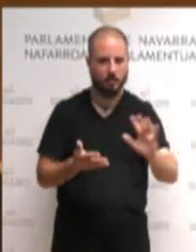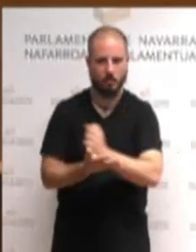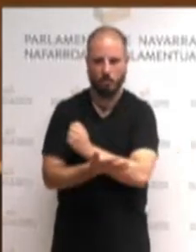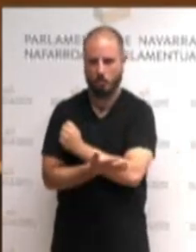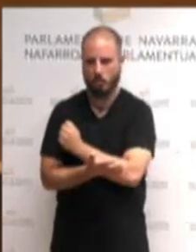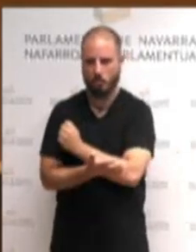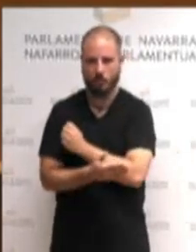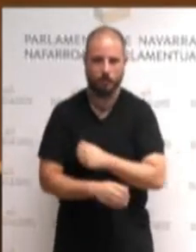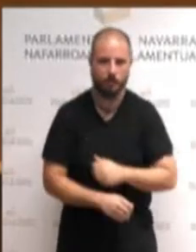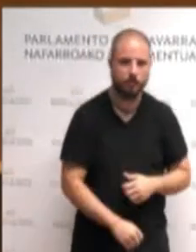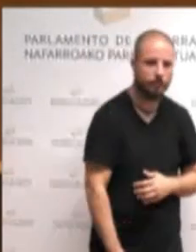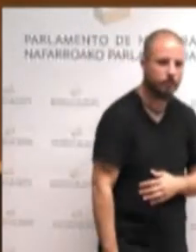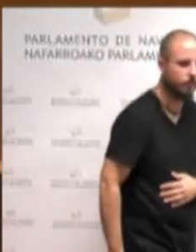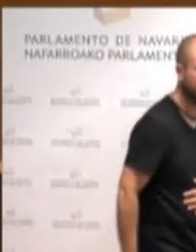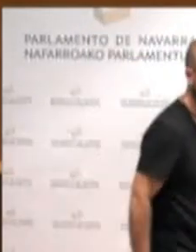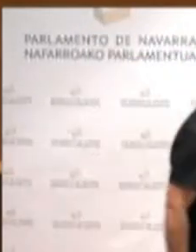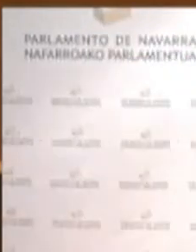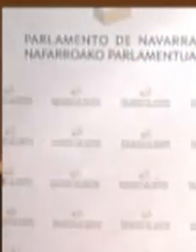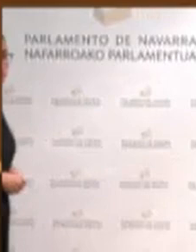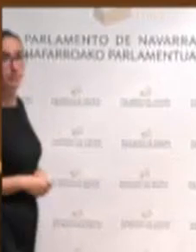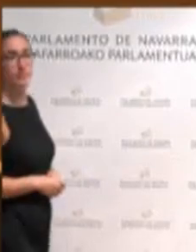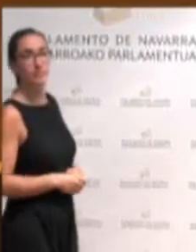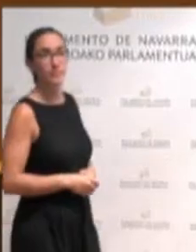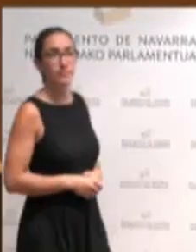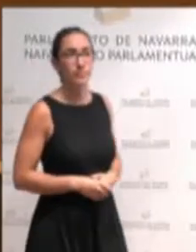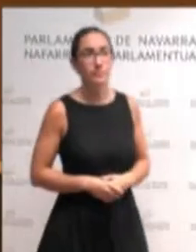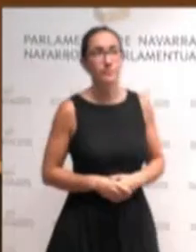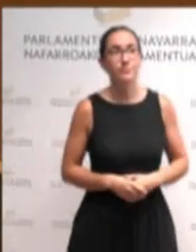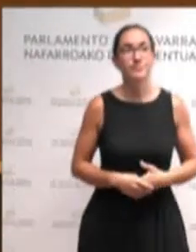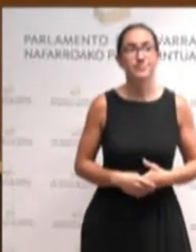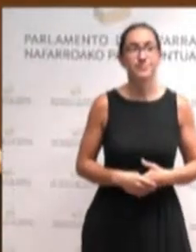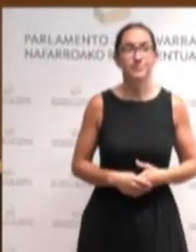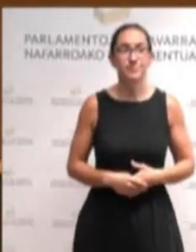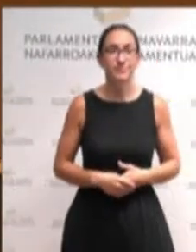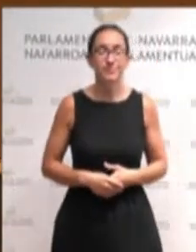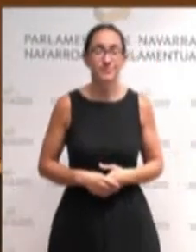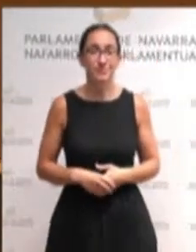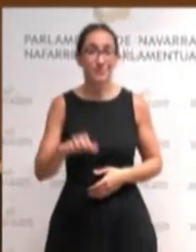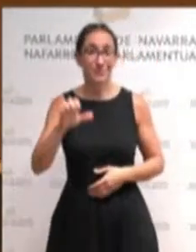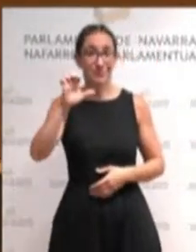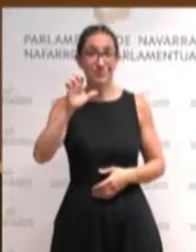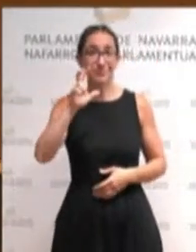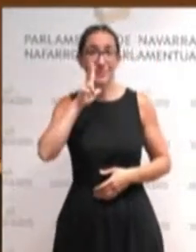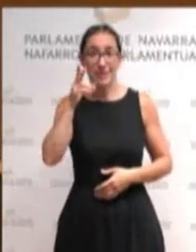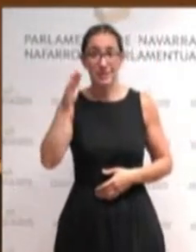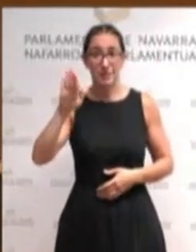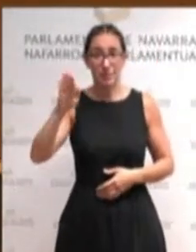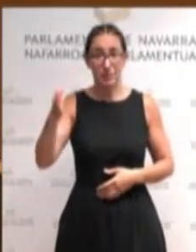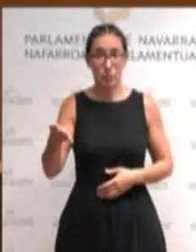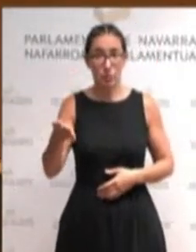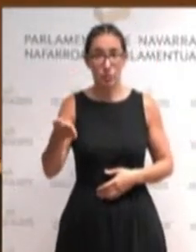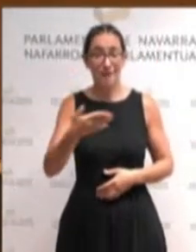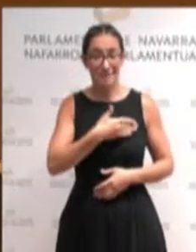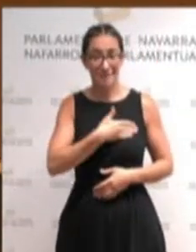Euskal Herria Bildu quiere que en esta legislatura este Parlamento se abra a debatir sin más